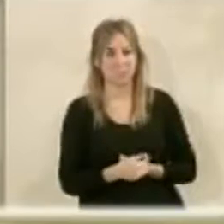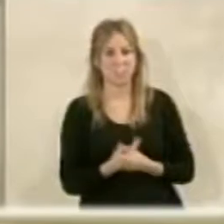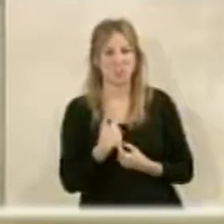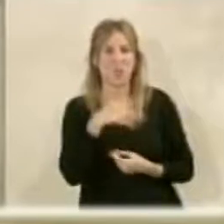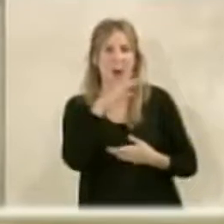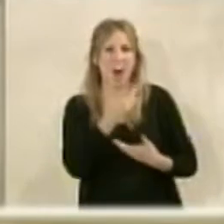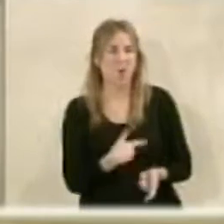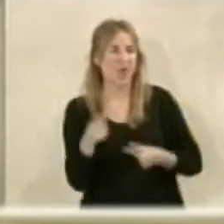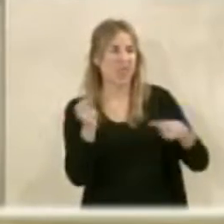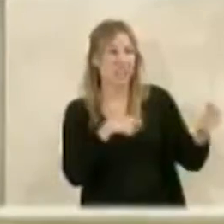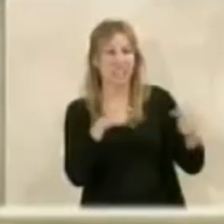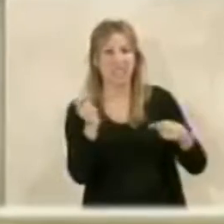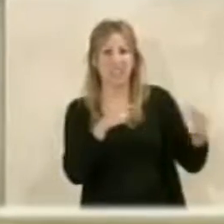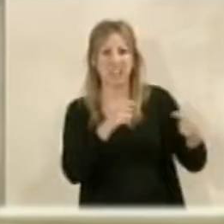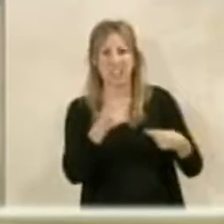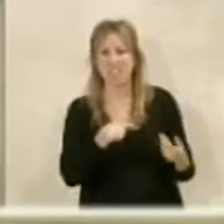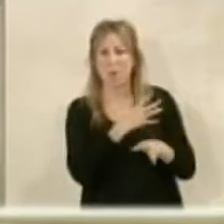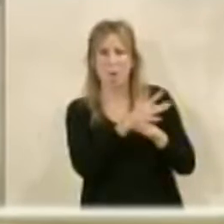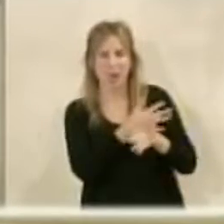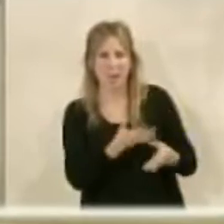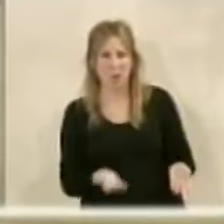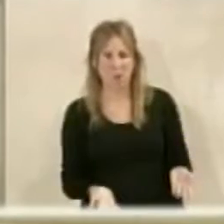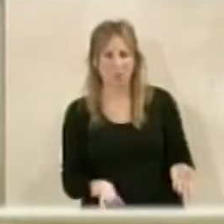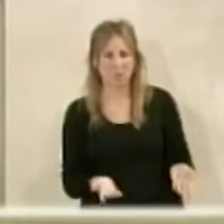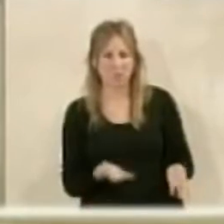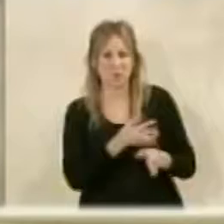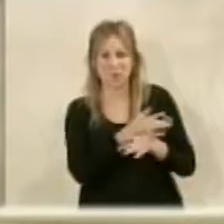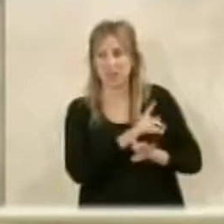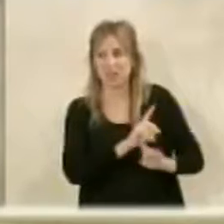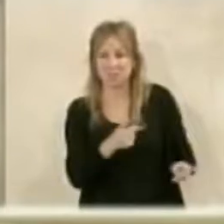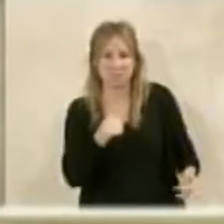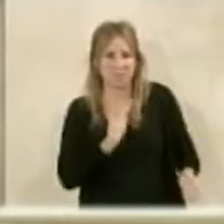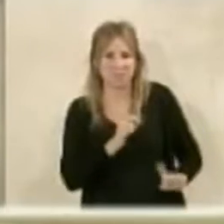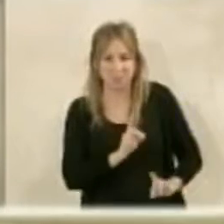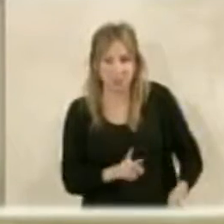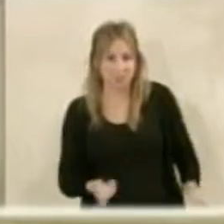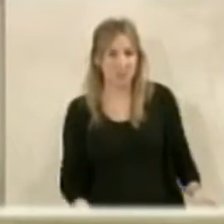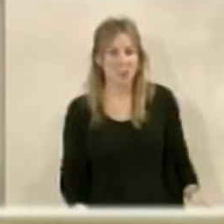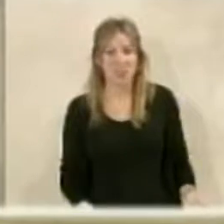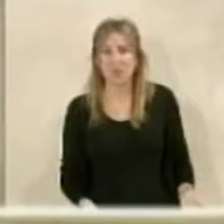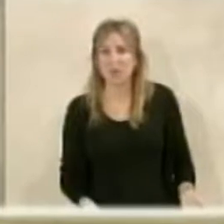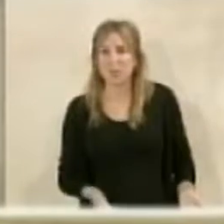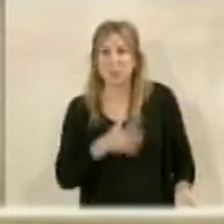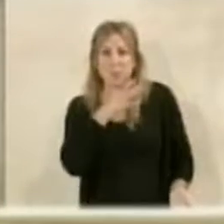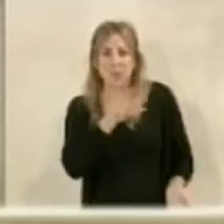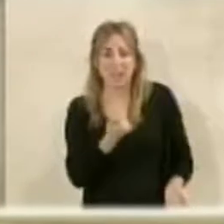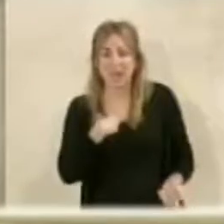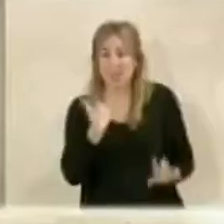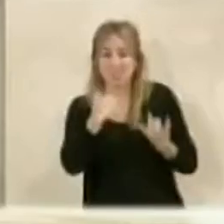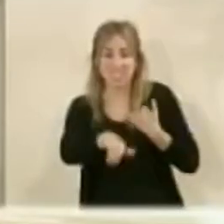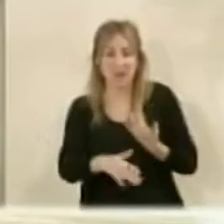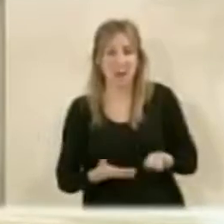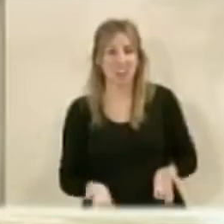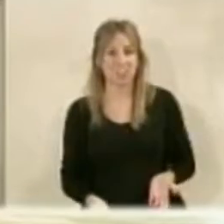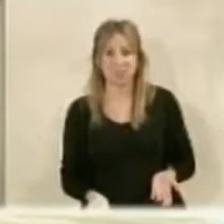este juego y esta dialéctica, perdón, porque a veces se convierte en